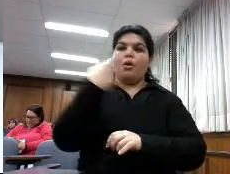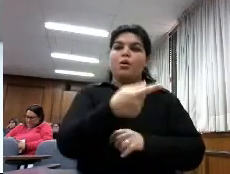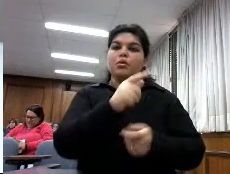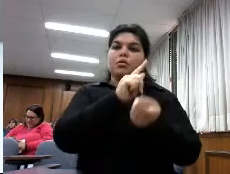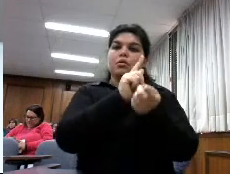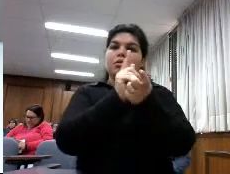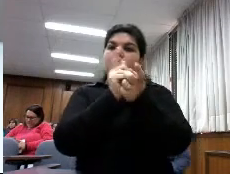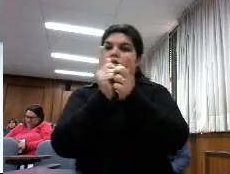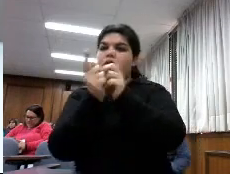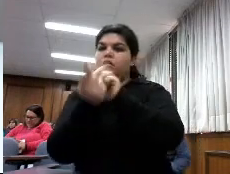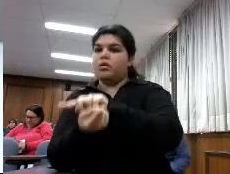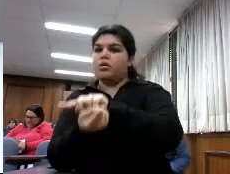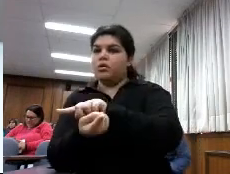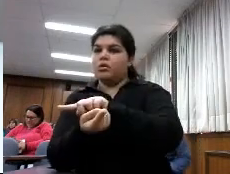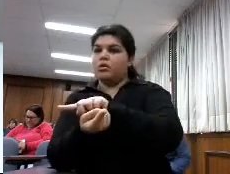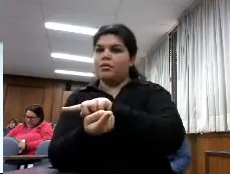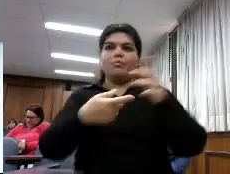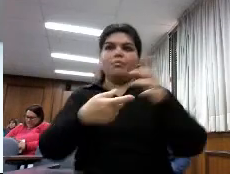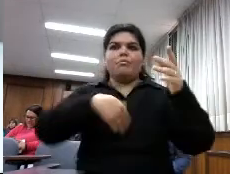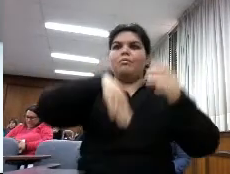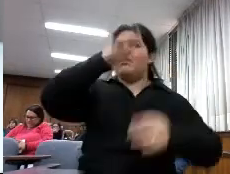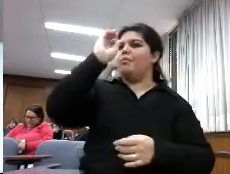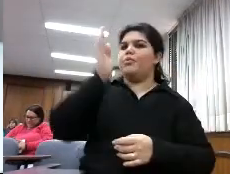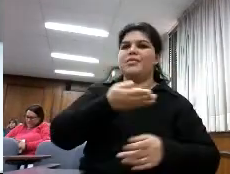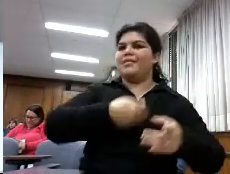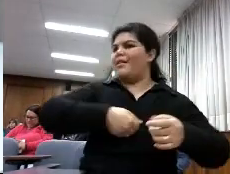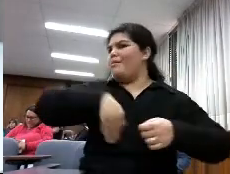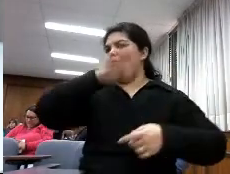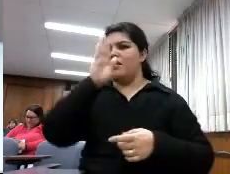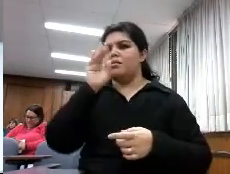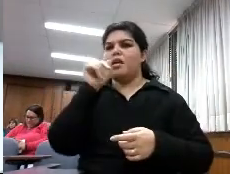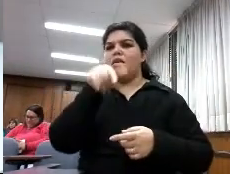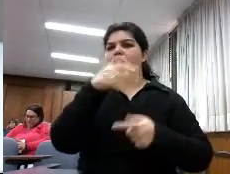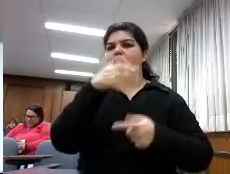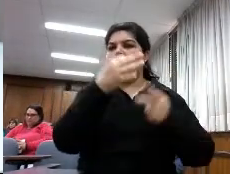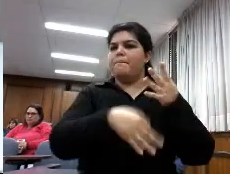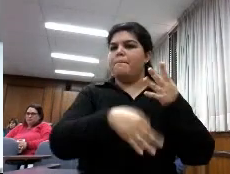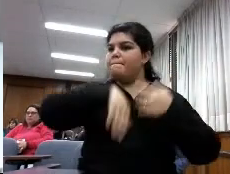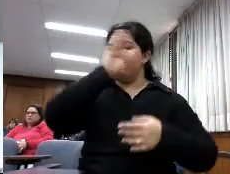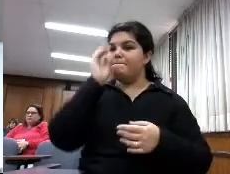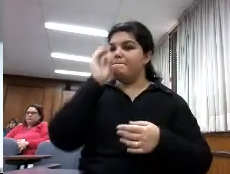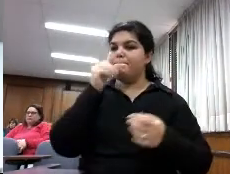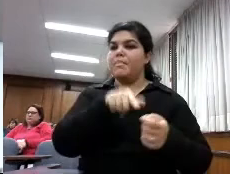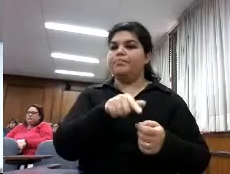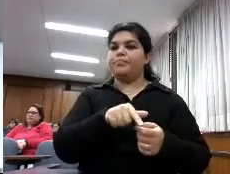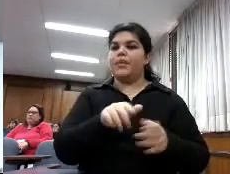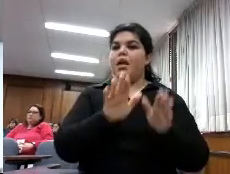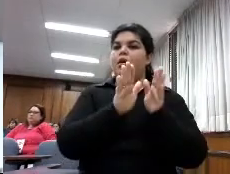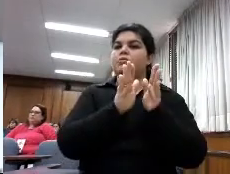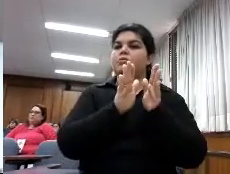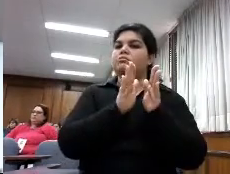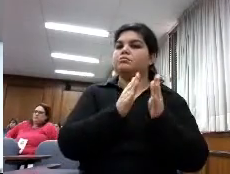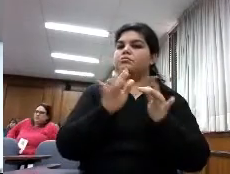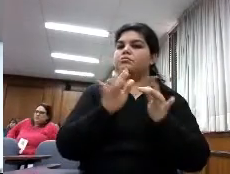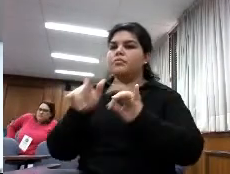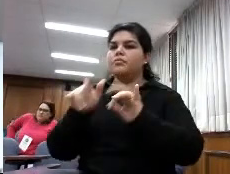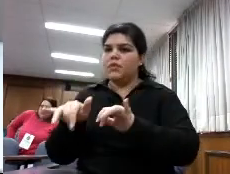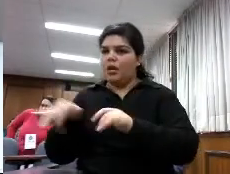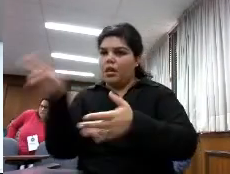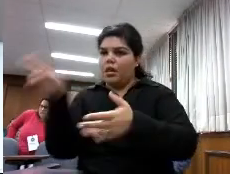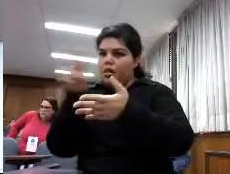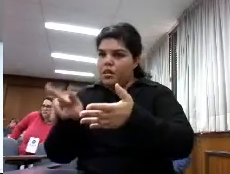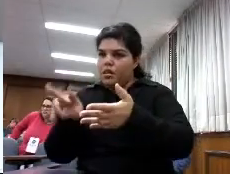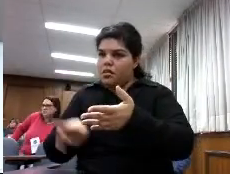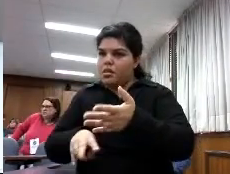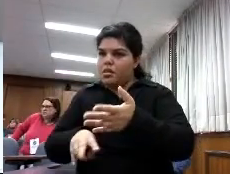mayoría y tienen unas características particulares el lector digital es un lector más intensivo o sea lee más que un lector en papel